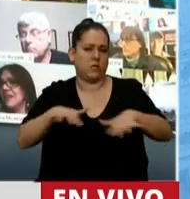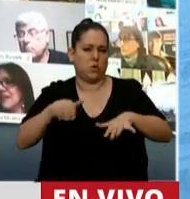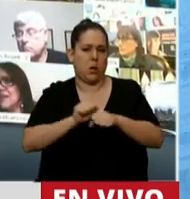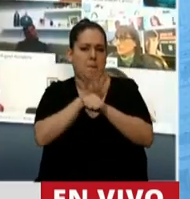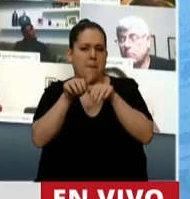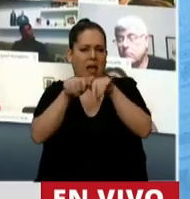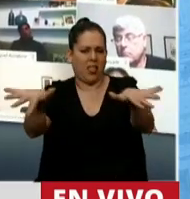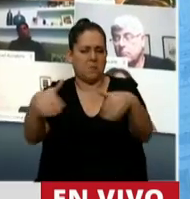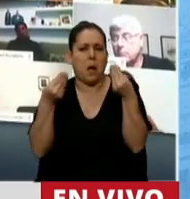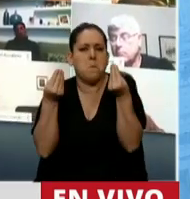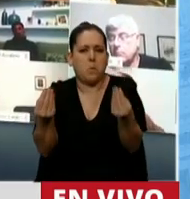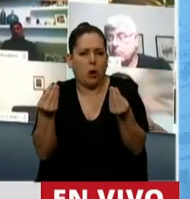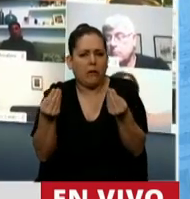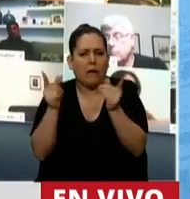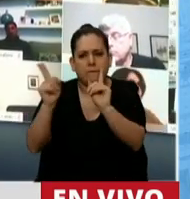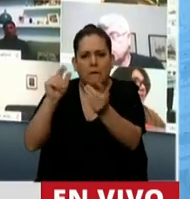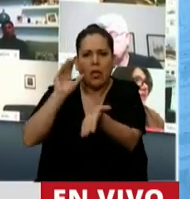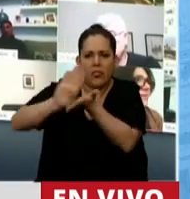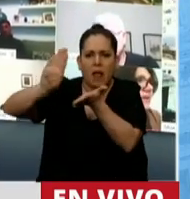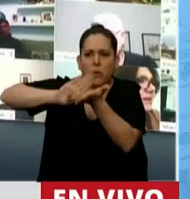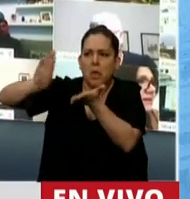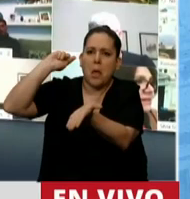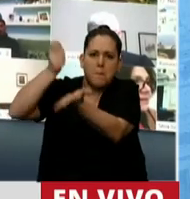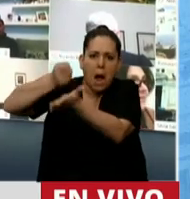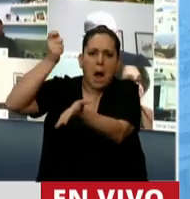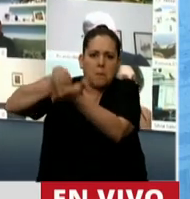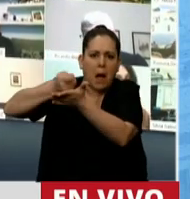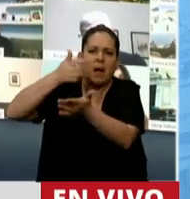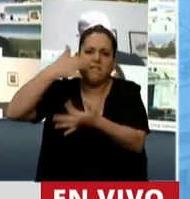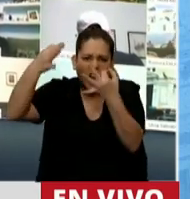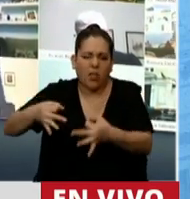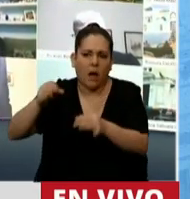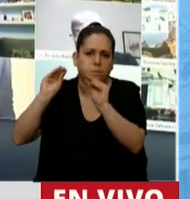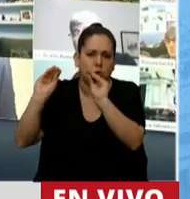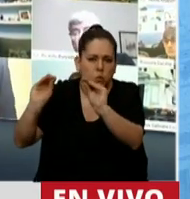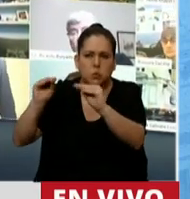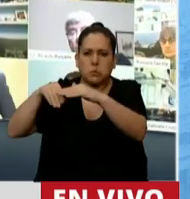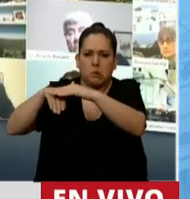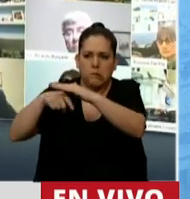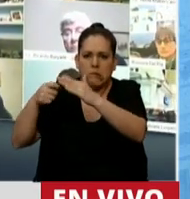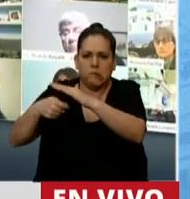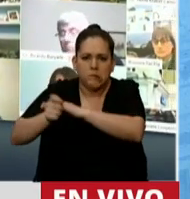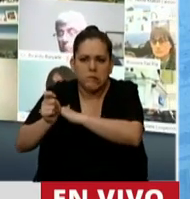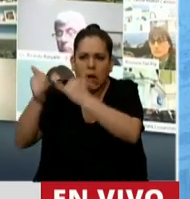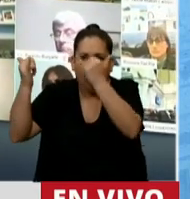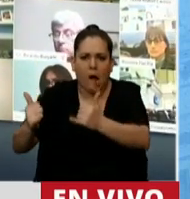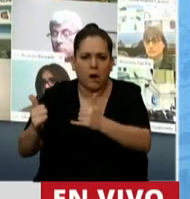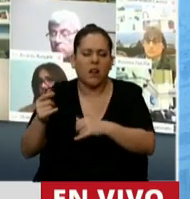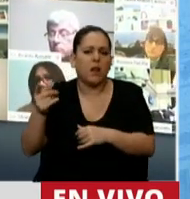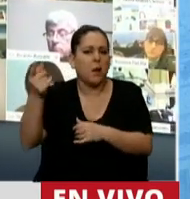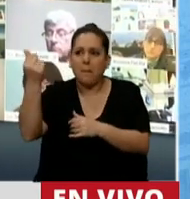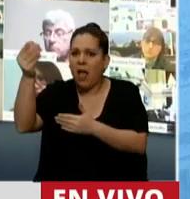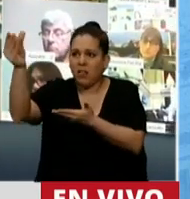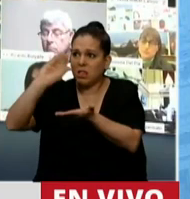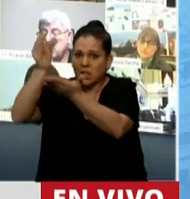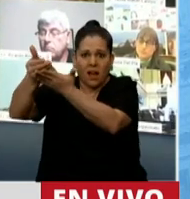¿por qué se sigue pagando una deuda que es ilegal, ilegítima, fraudulenta, y no destinando, por ejemplo, ese presupuesto a